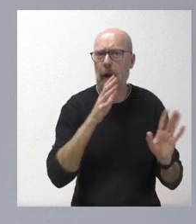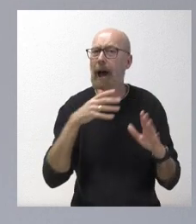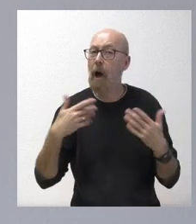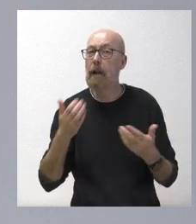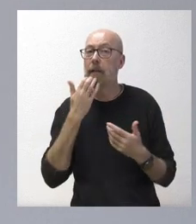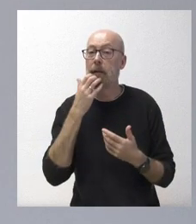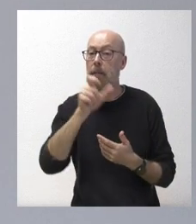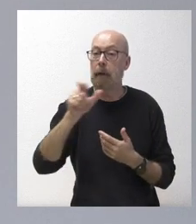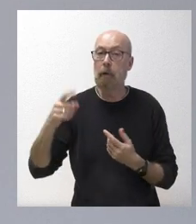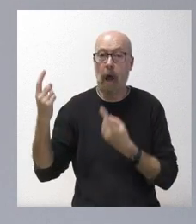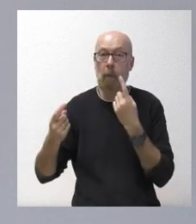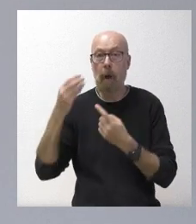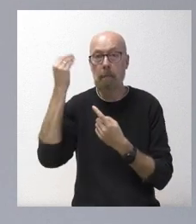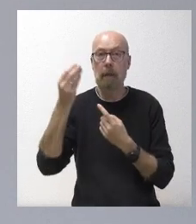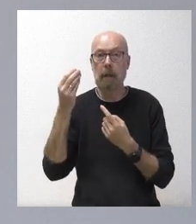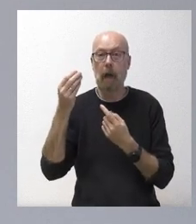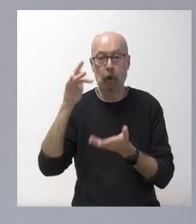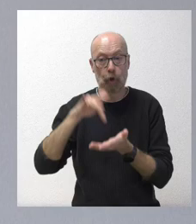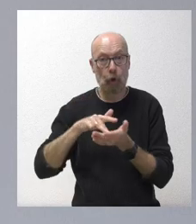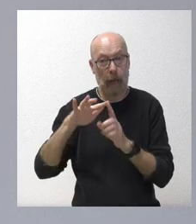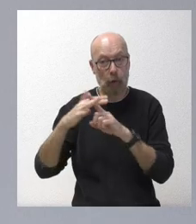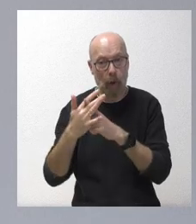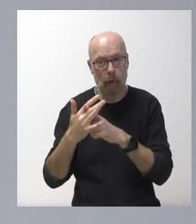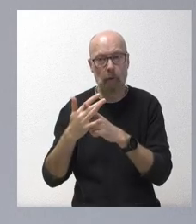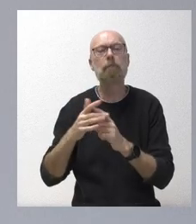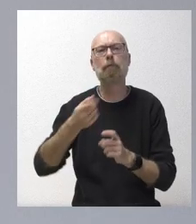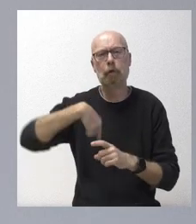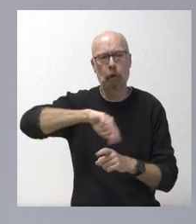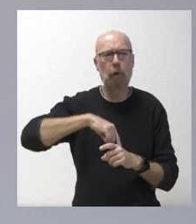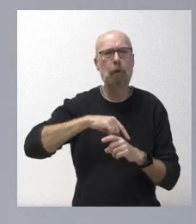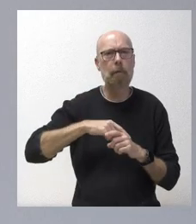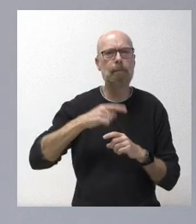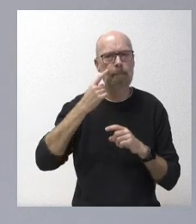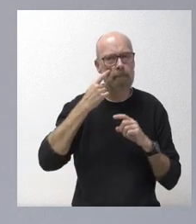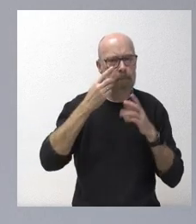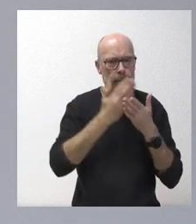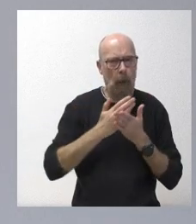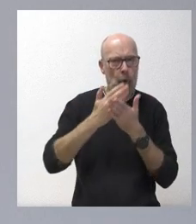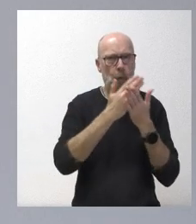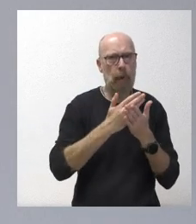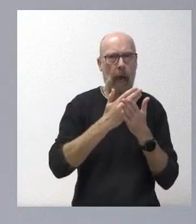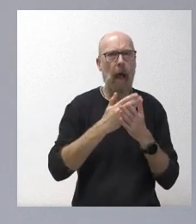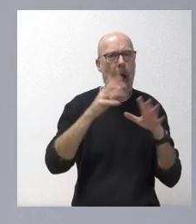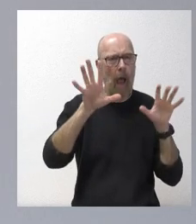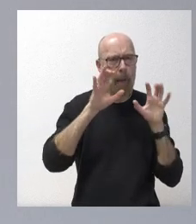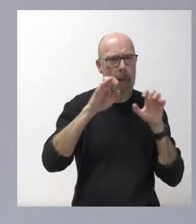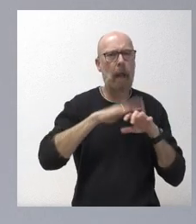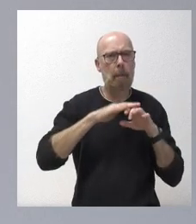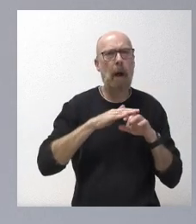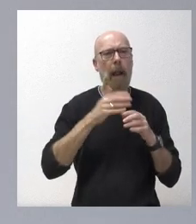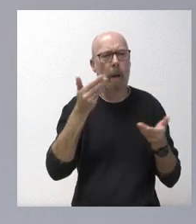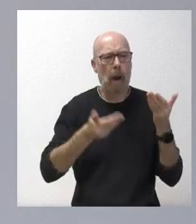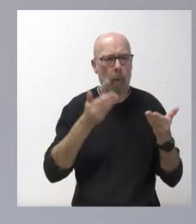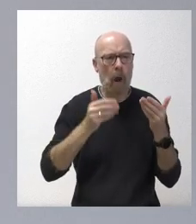de estos episodios no hay que aprender nada, todos tenemos que aprender, todos tenemos que evaluar lo ocurrido y todos tenemos que ver